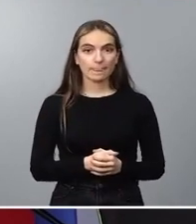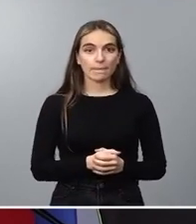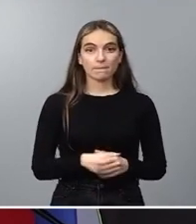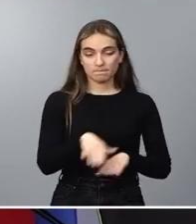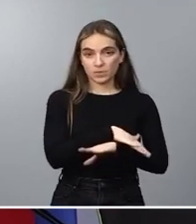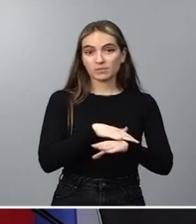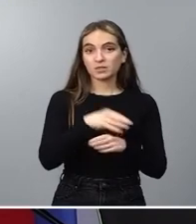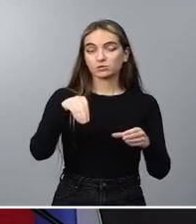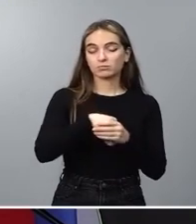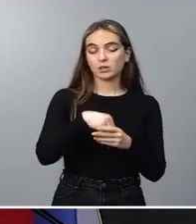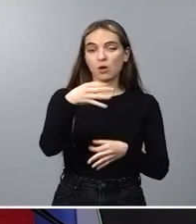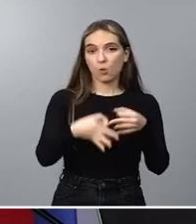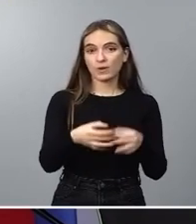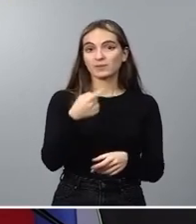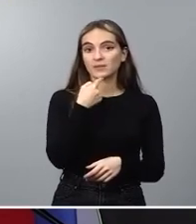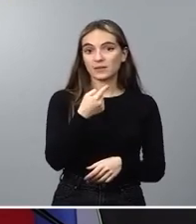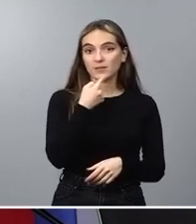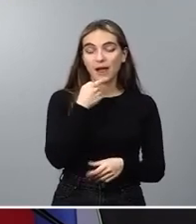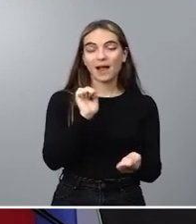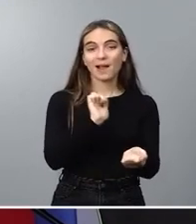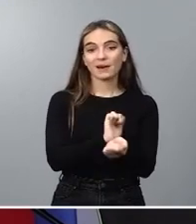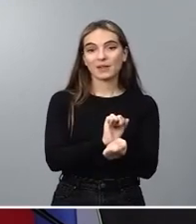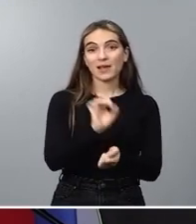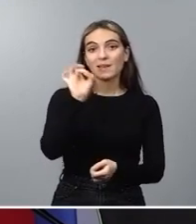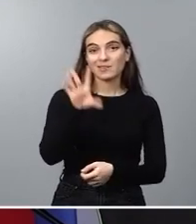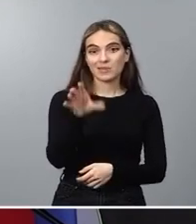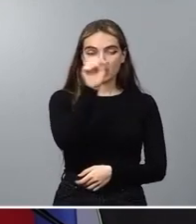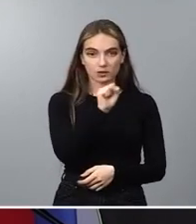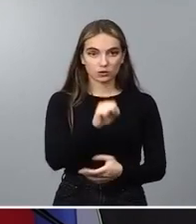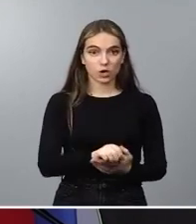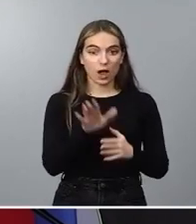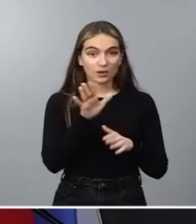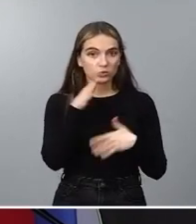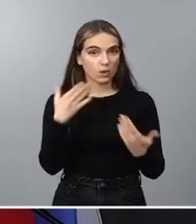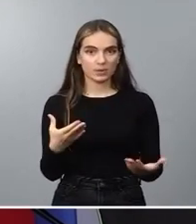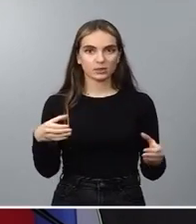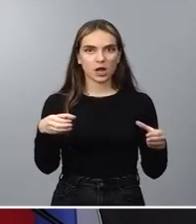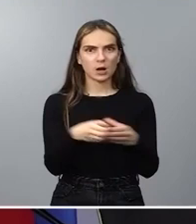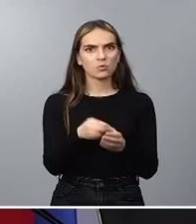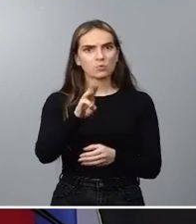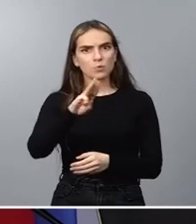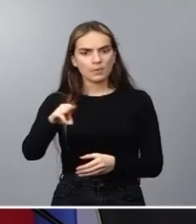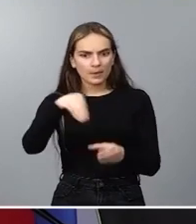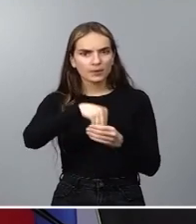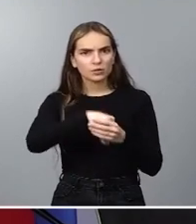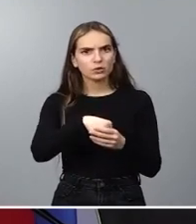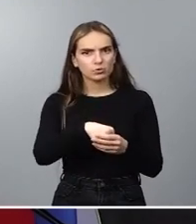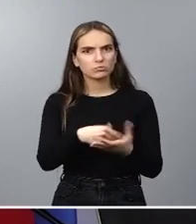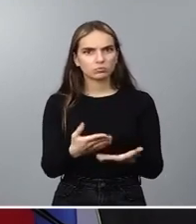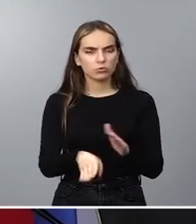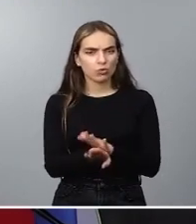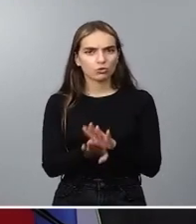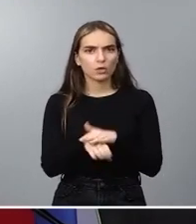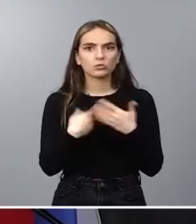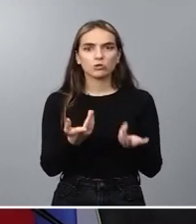15 años de prisión y que todavía hoy se mantienen las filas del Partido Popular. Creo que hay que mostrar absoluta